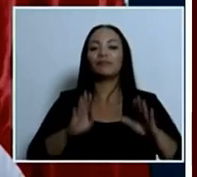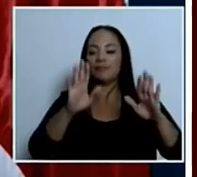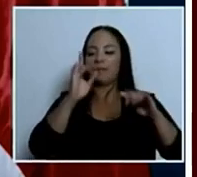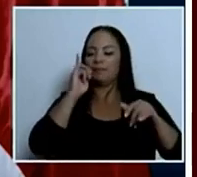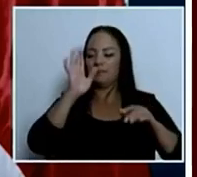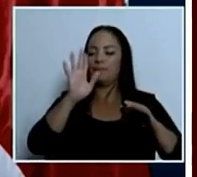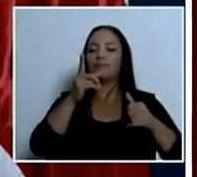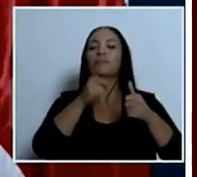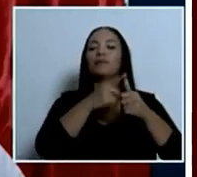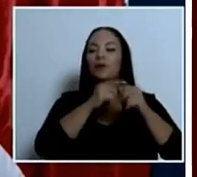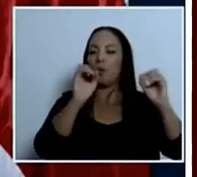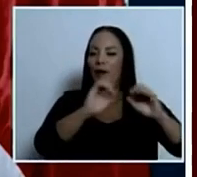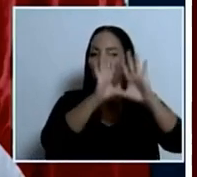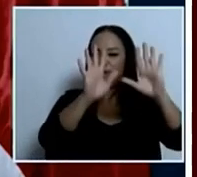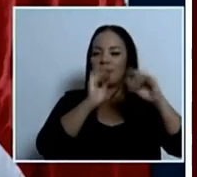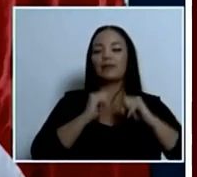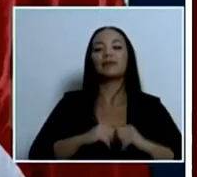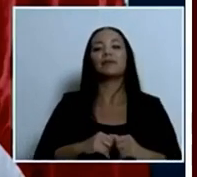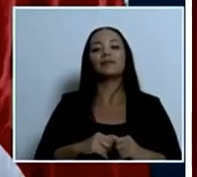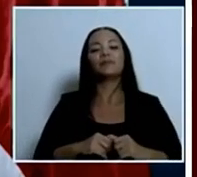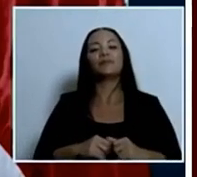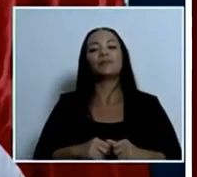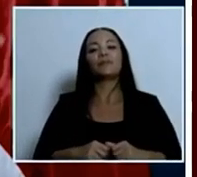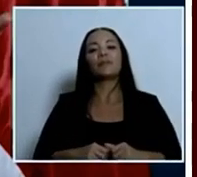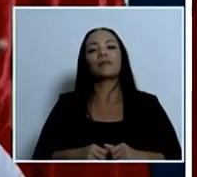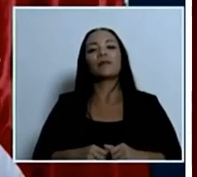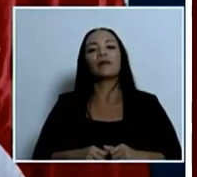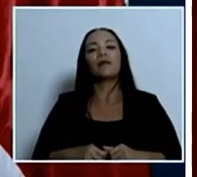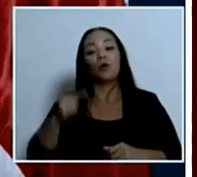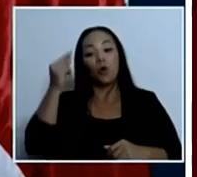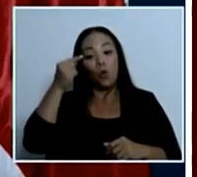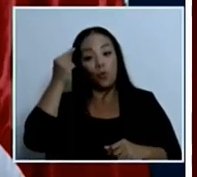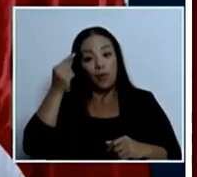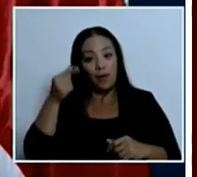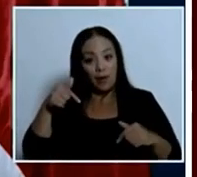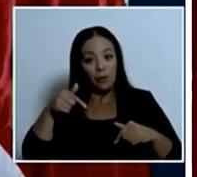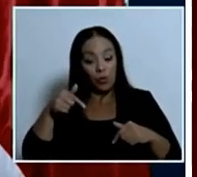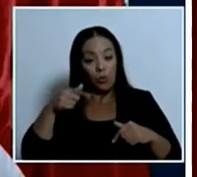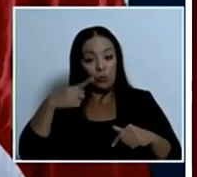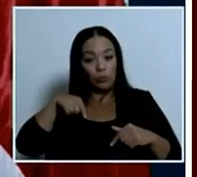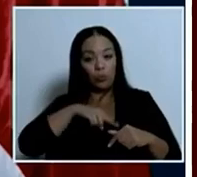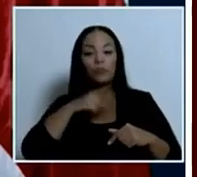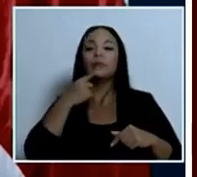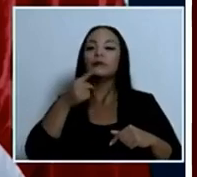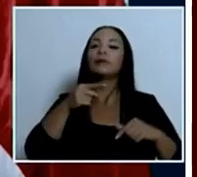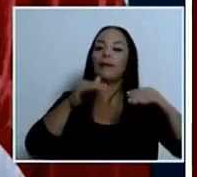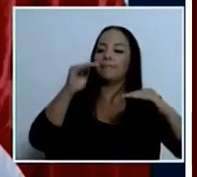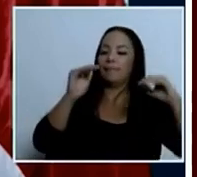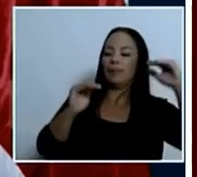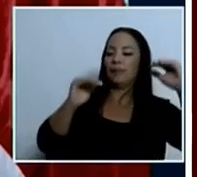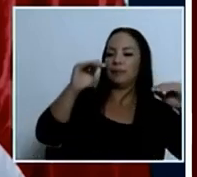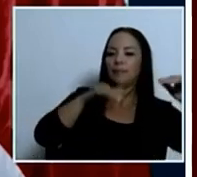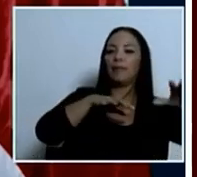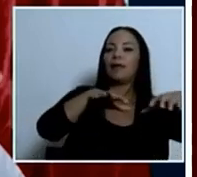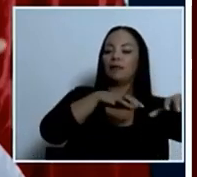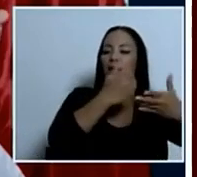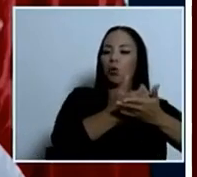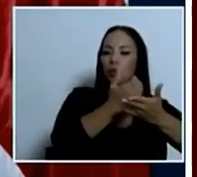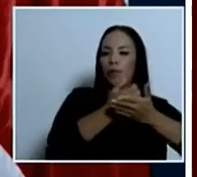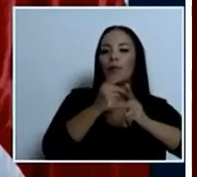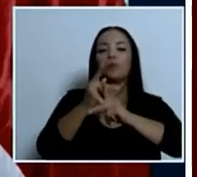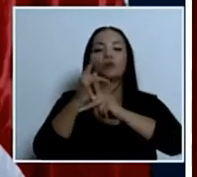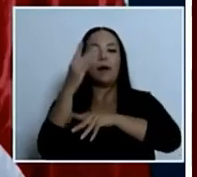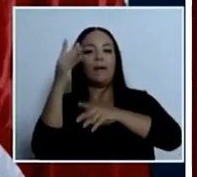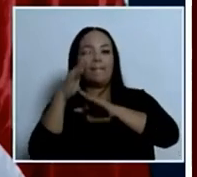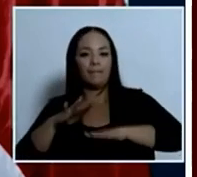cosas este gobierno siempre ha dicho que balancea la actividad económica con la protección del ambiente no